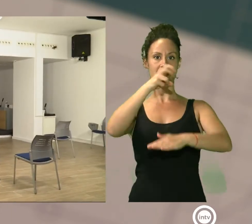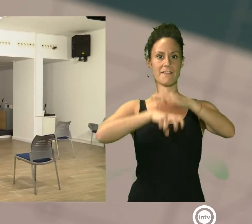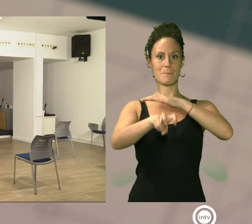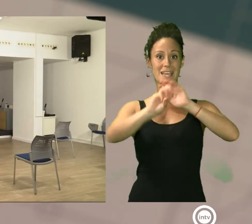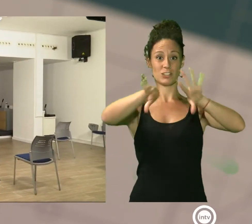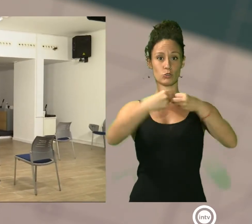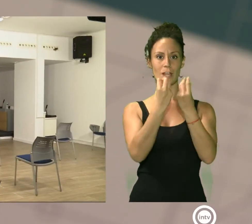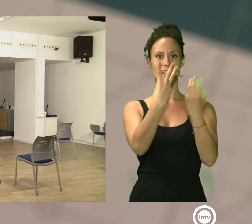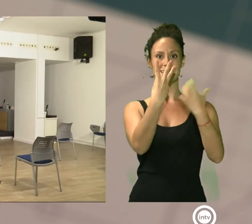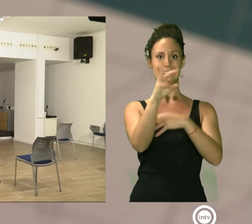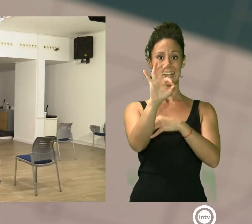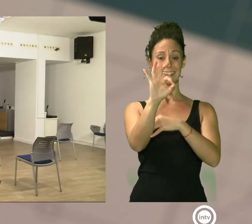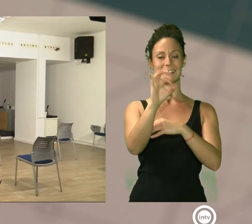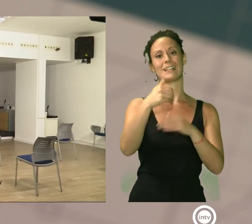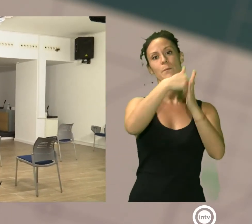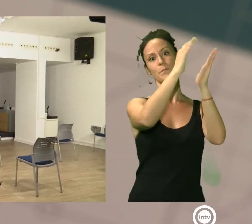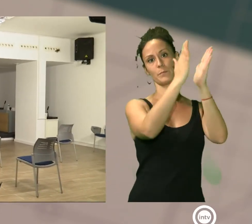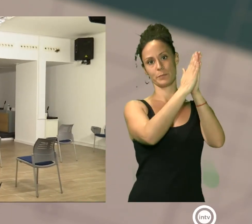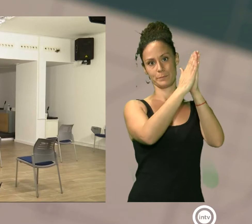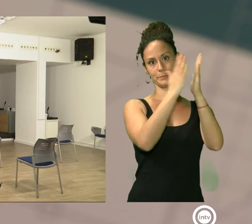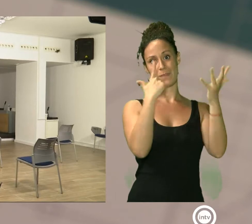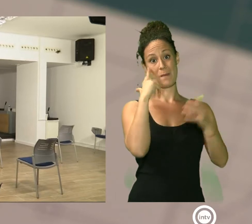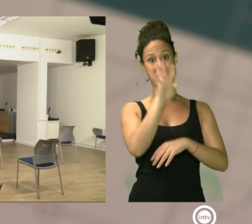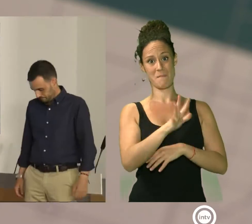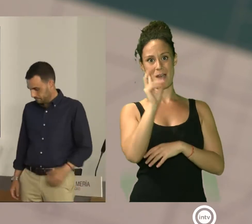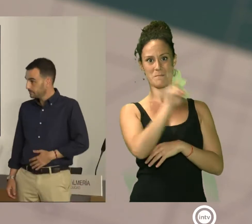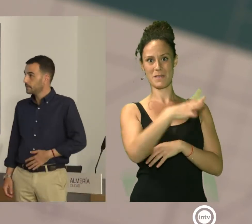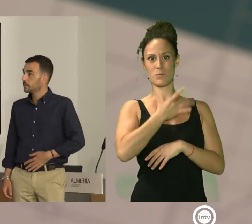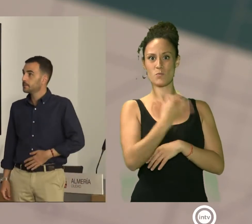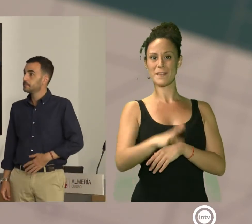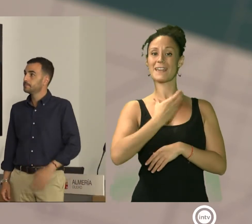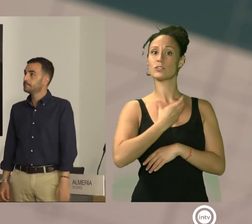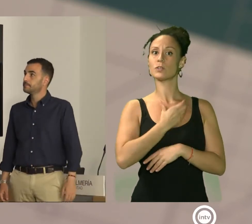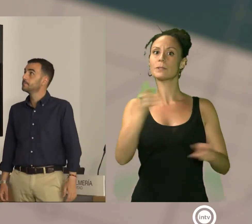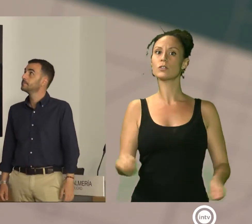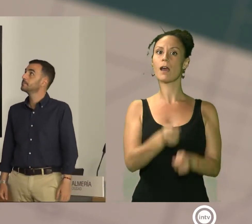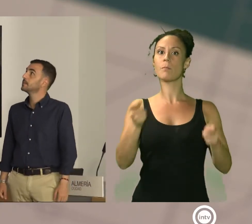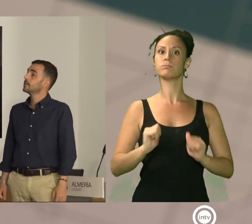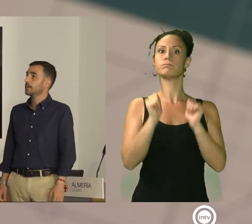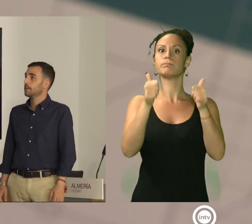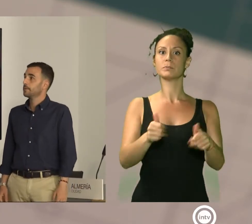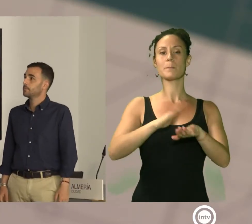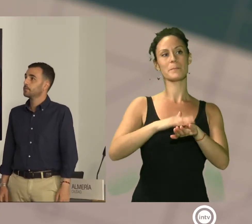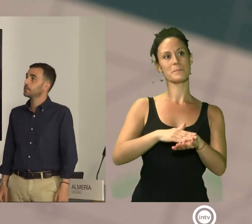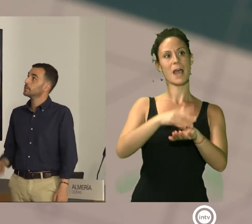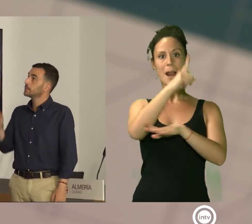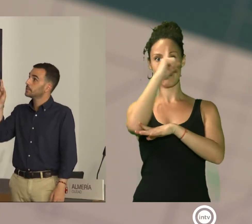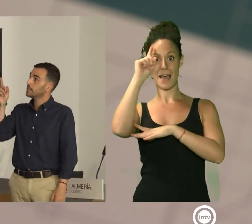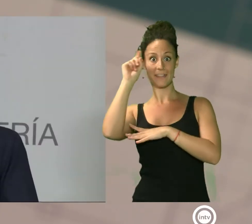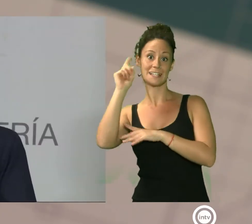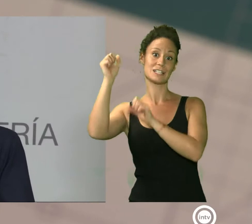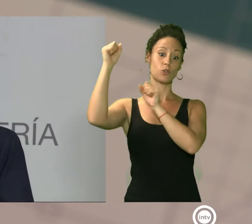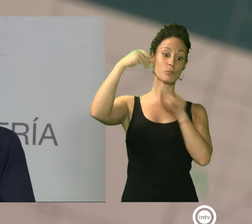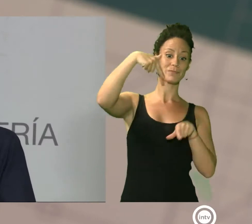de una potente campaña que ha puesto en marcha el área de promoción de la ciudad con la intención de atraer a los madrileños a que disfruten de Almería este